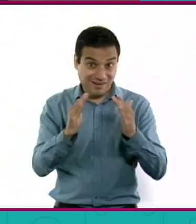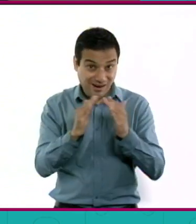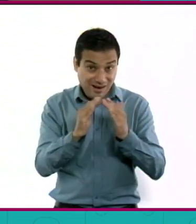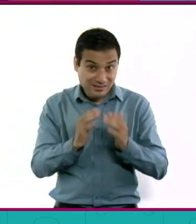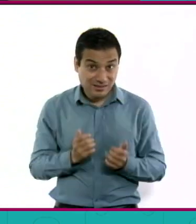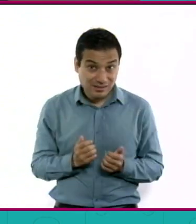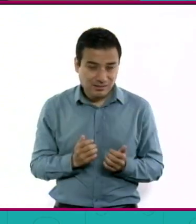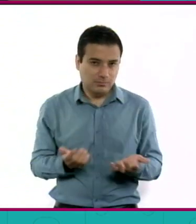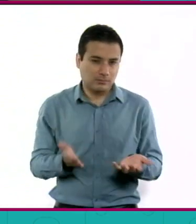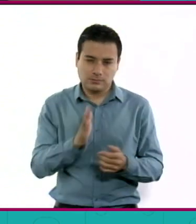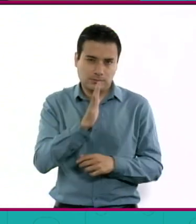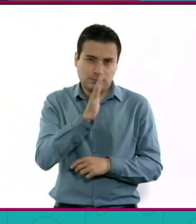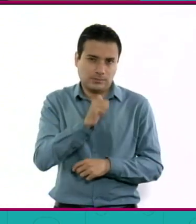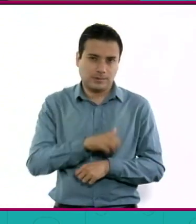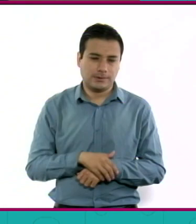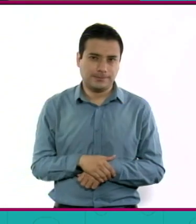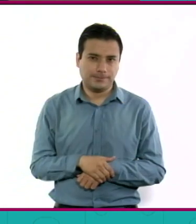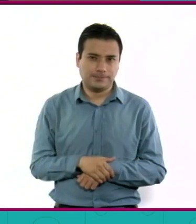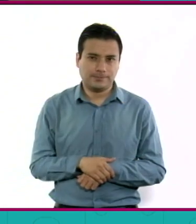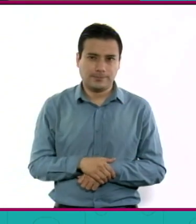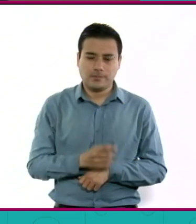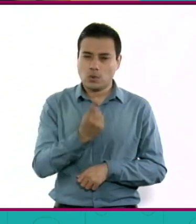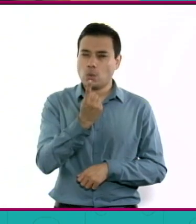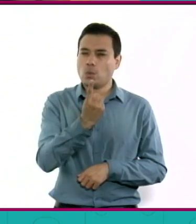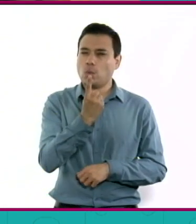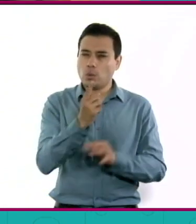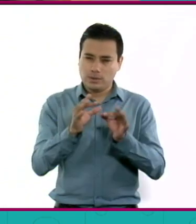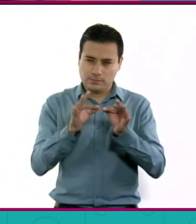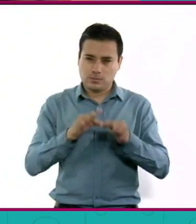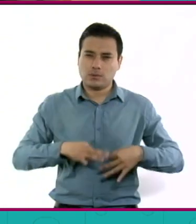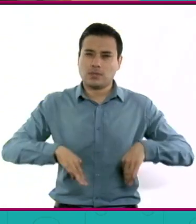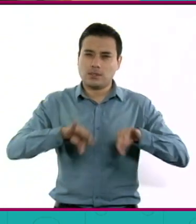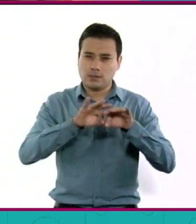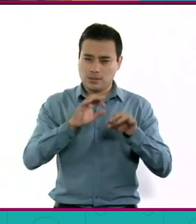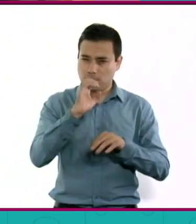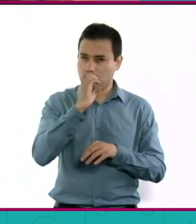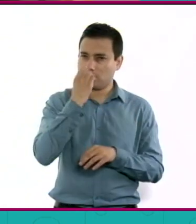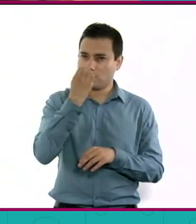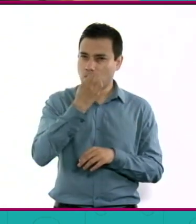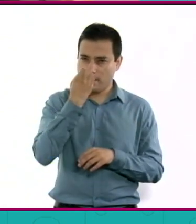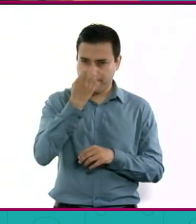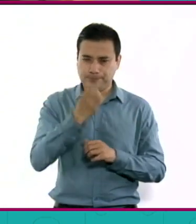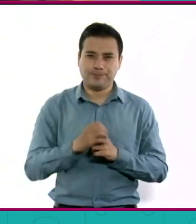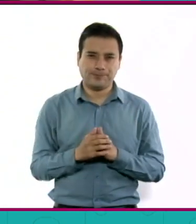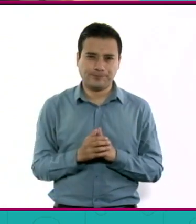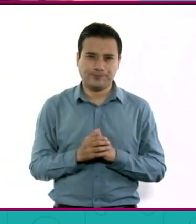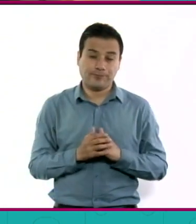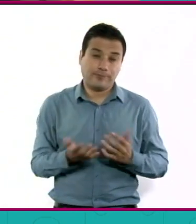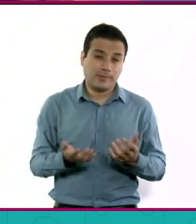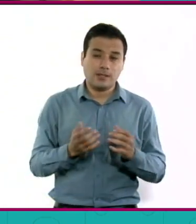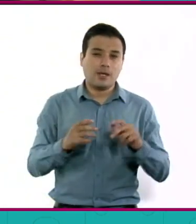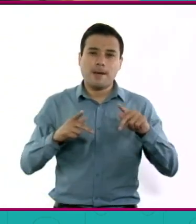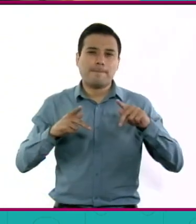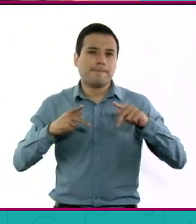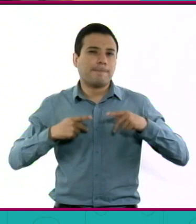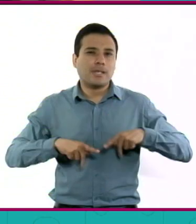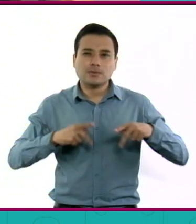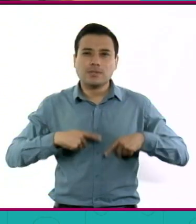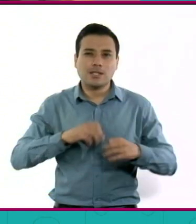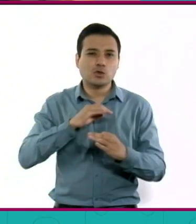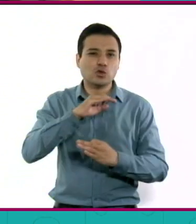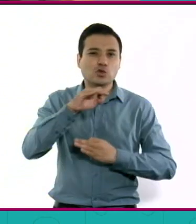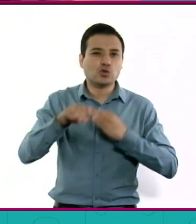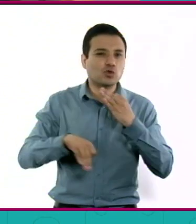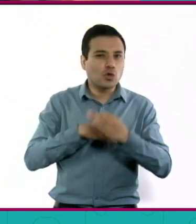Una de las grandes conquistas es la educación. Es decir, todos y todas nosotros estamos aquí